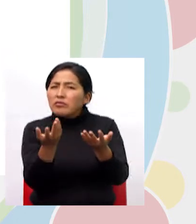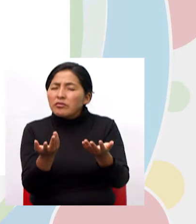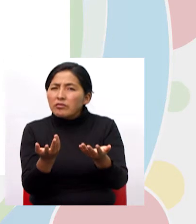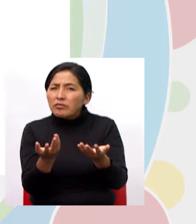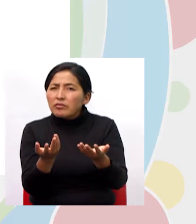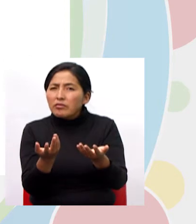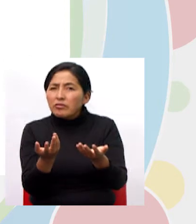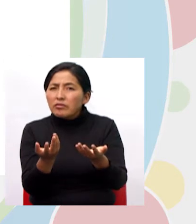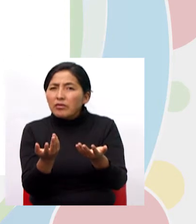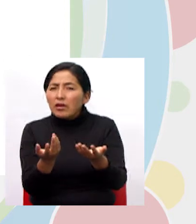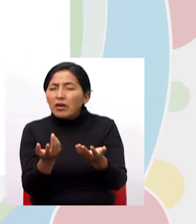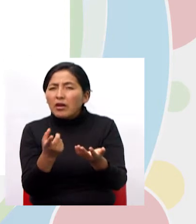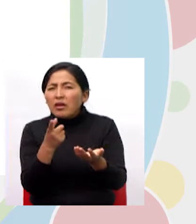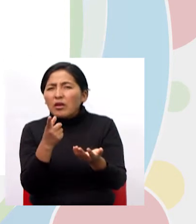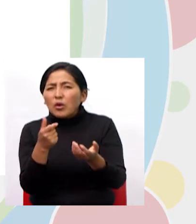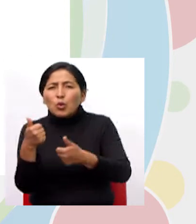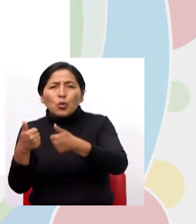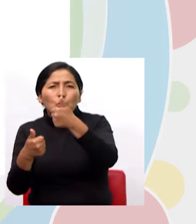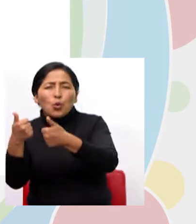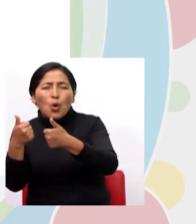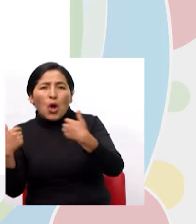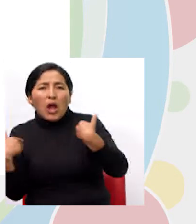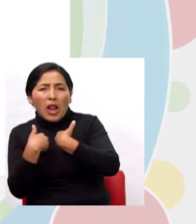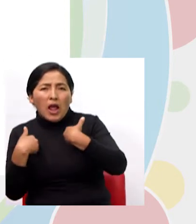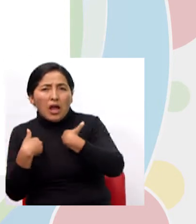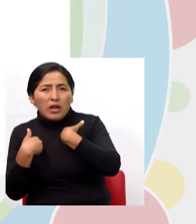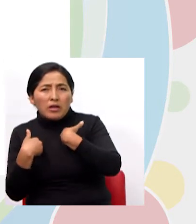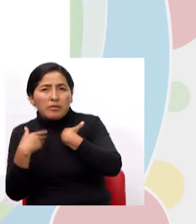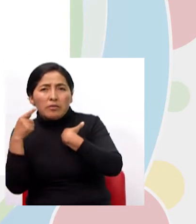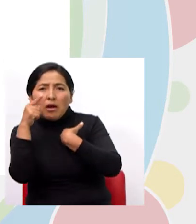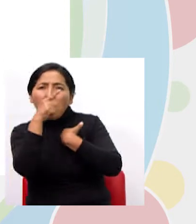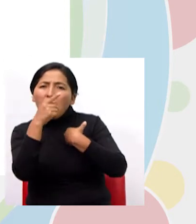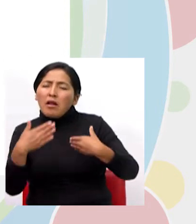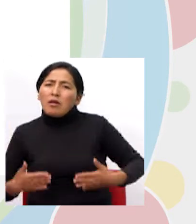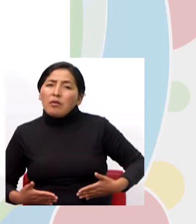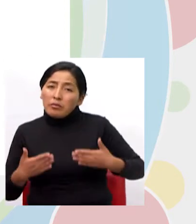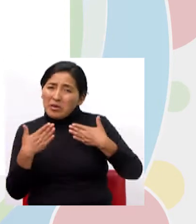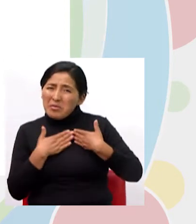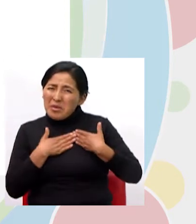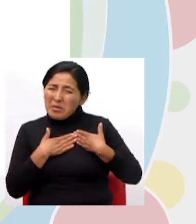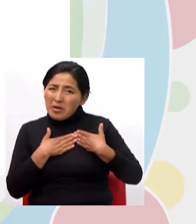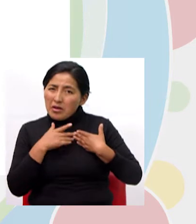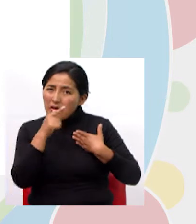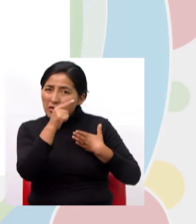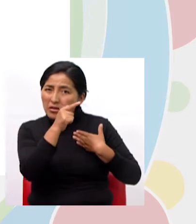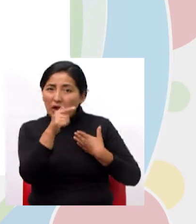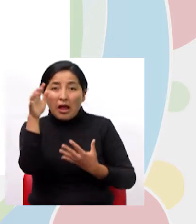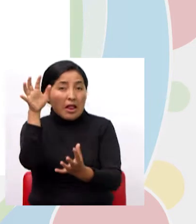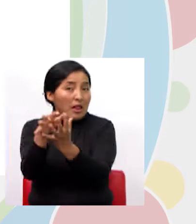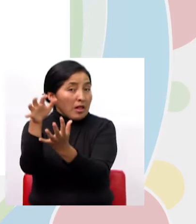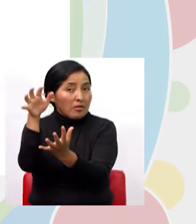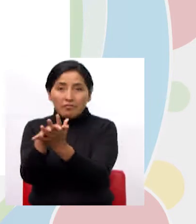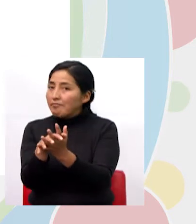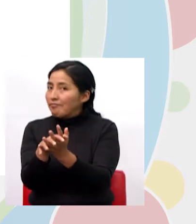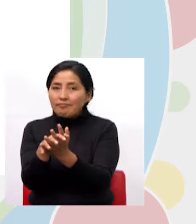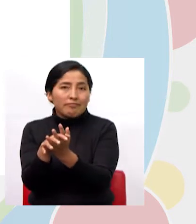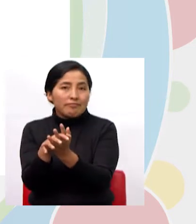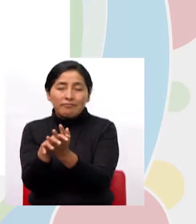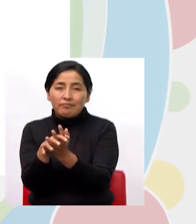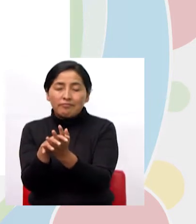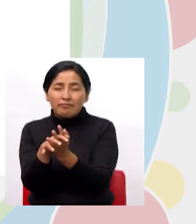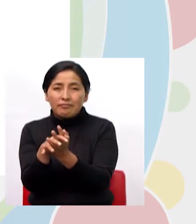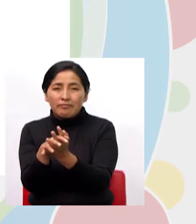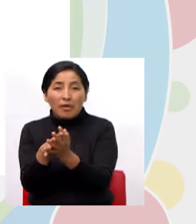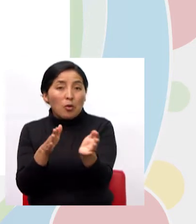quién pertenece a la clase terrestre será el cocodrilo no es el cocodrilo será